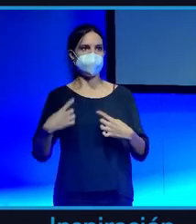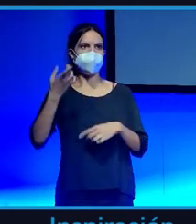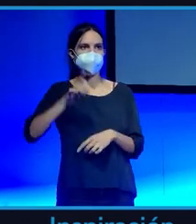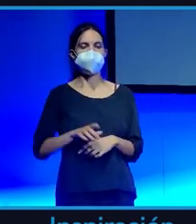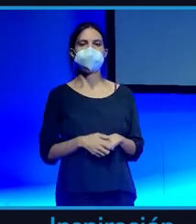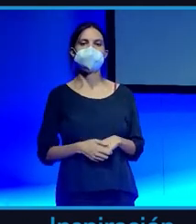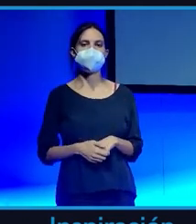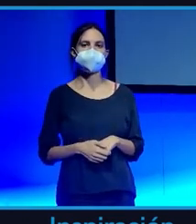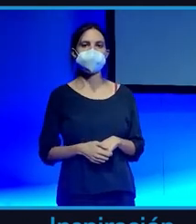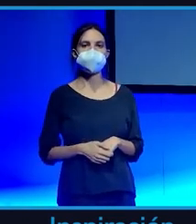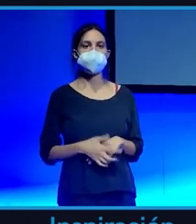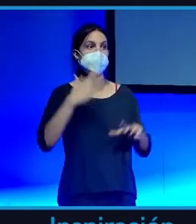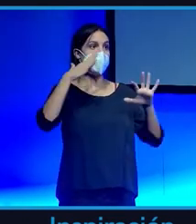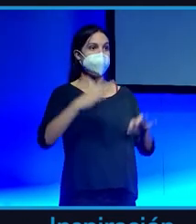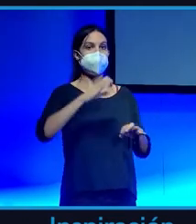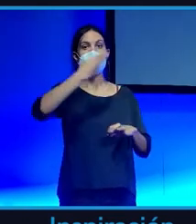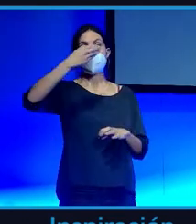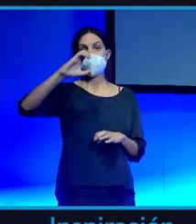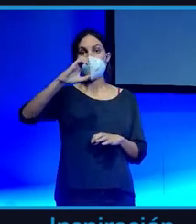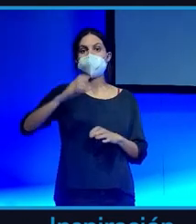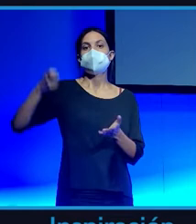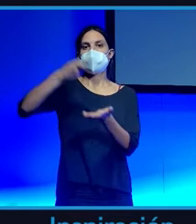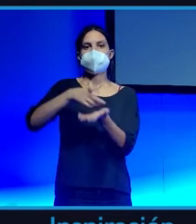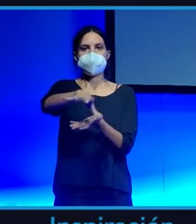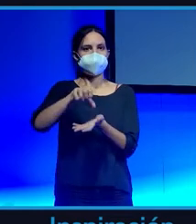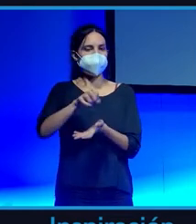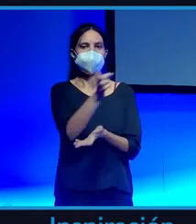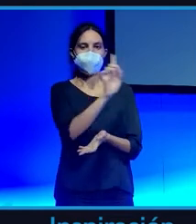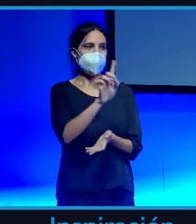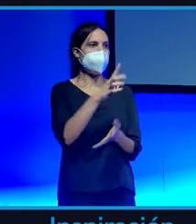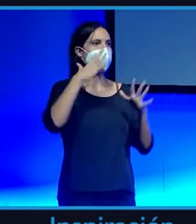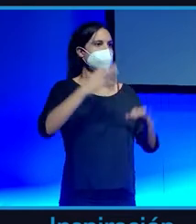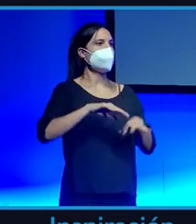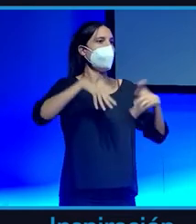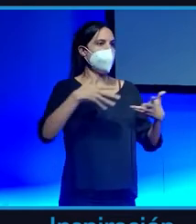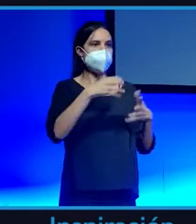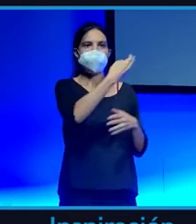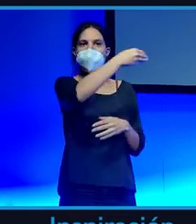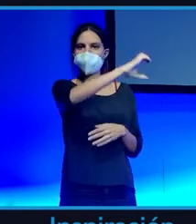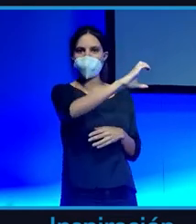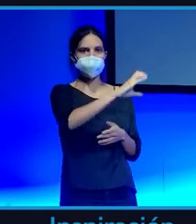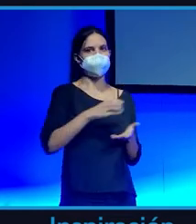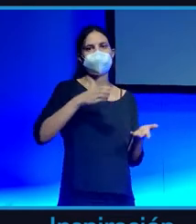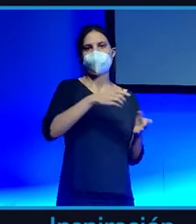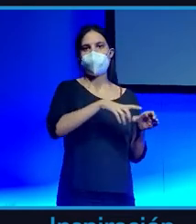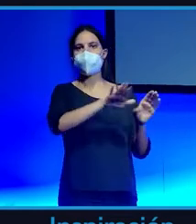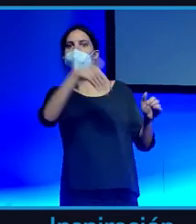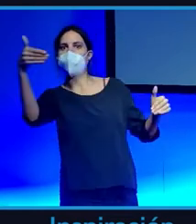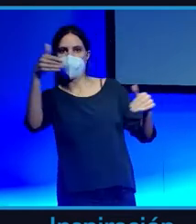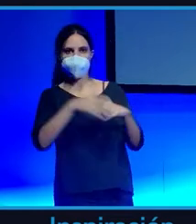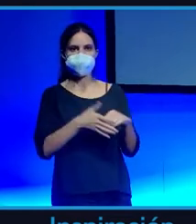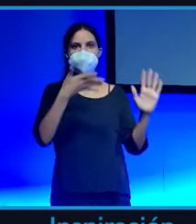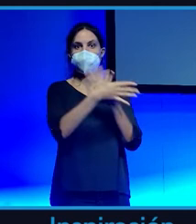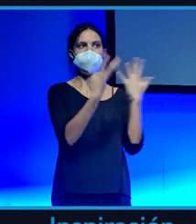El riesgo no es invertir en bitcoin. El riesgo para mí hoy en día es no estar en bitcoin. Aunque sea, no digo que hay que invertir el 90% de tus